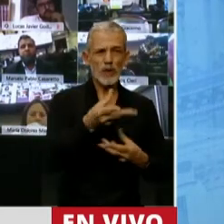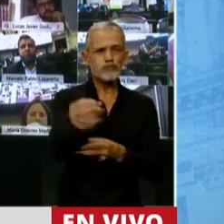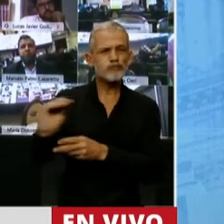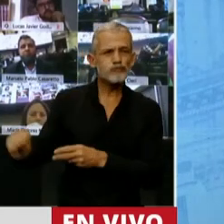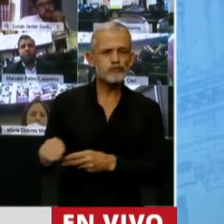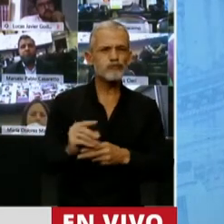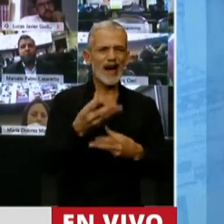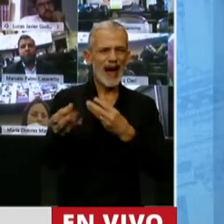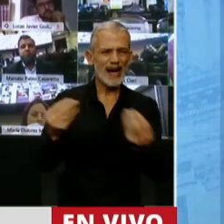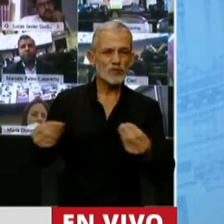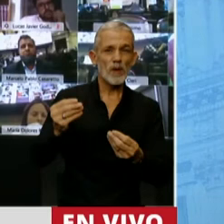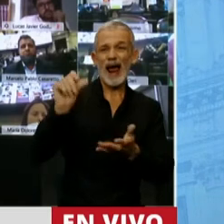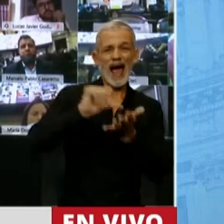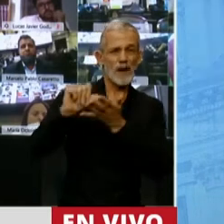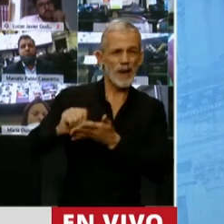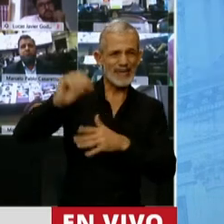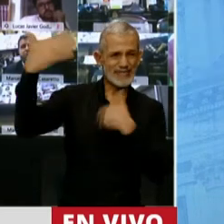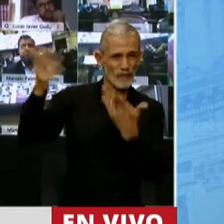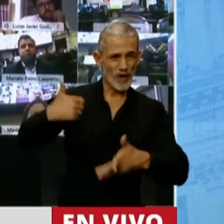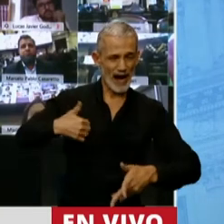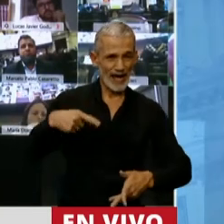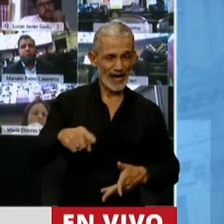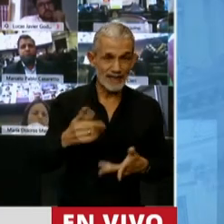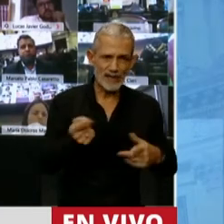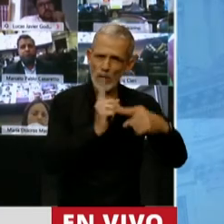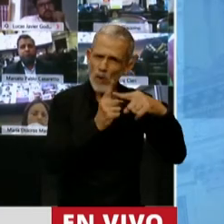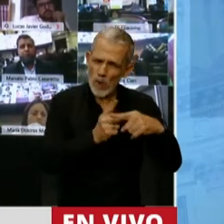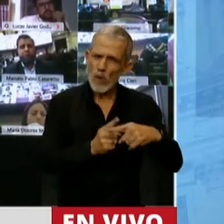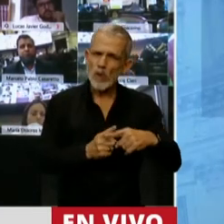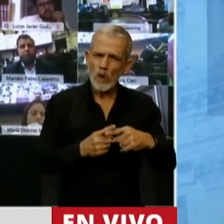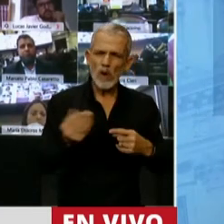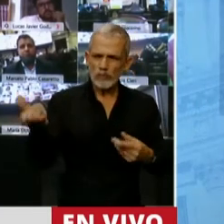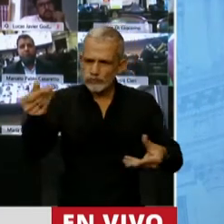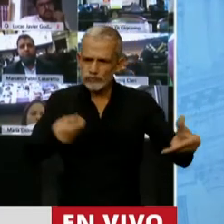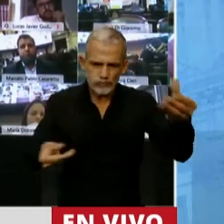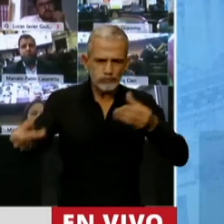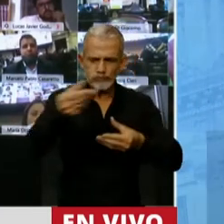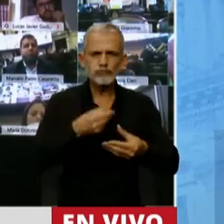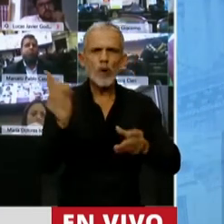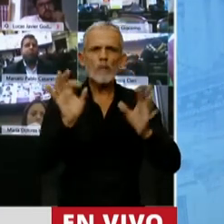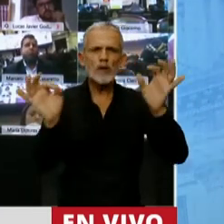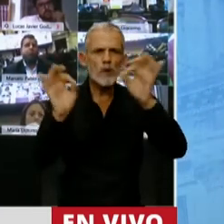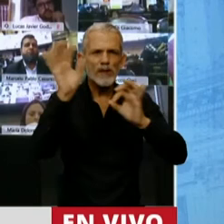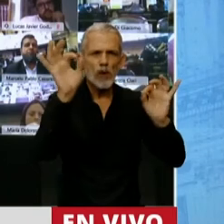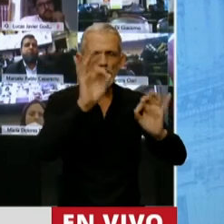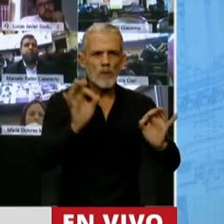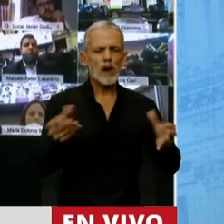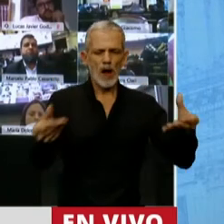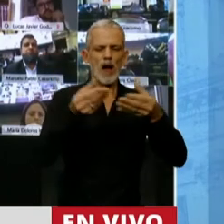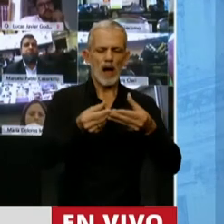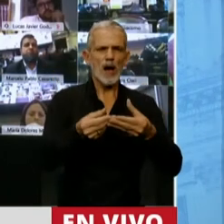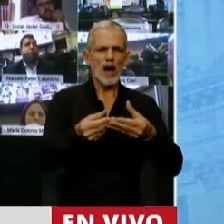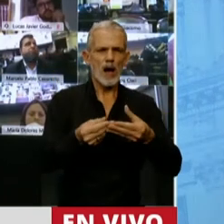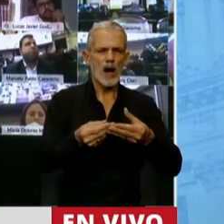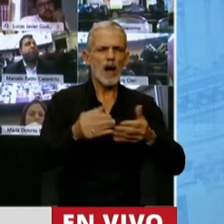que tienen radicación en países offshore. Es decir, uno suma, uno va sumando los distintos posicionamientos y deduce cuál